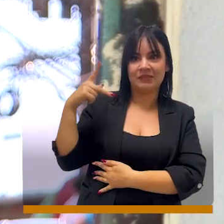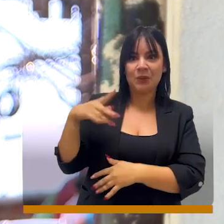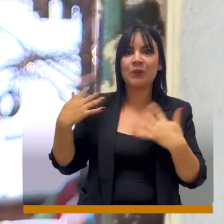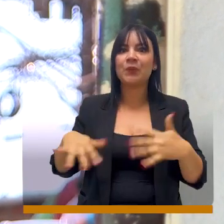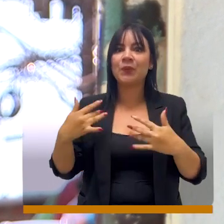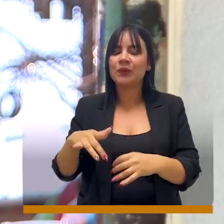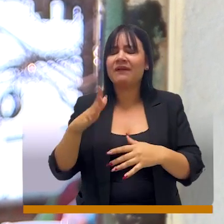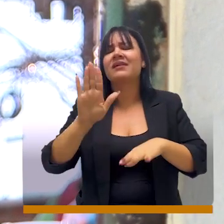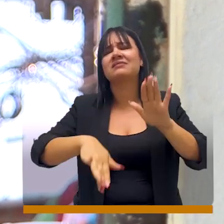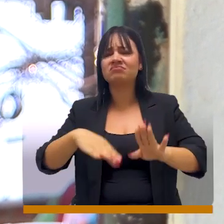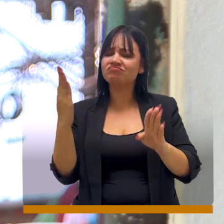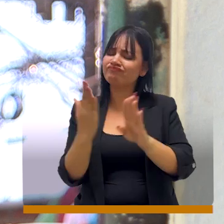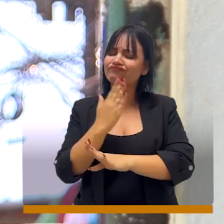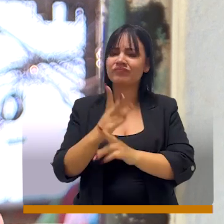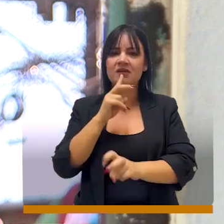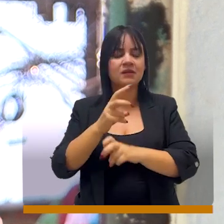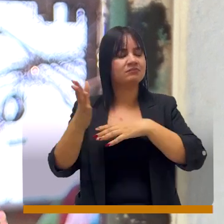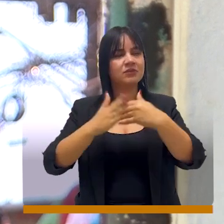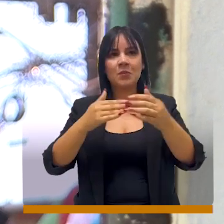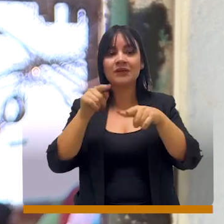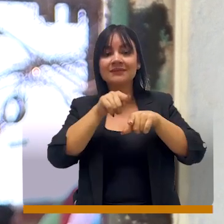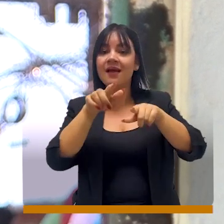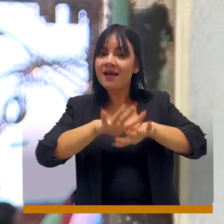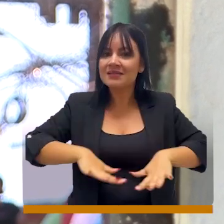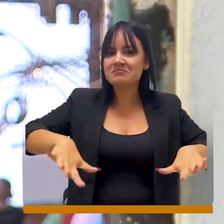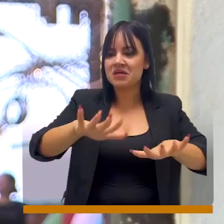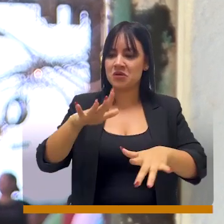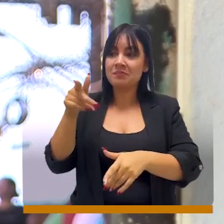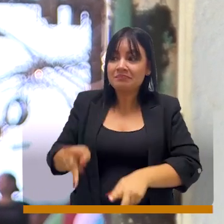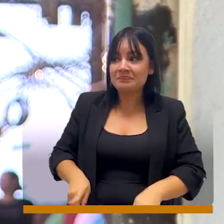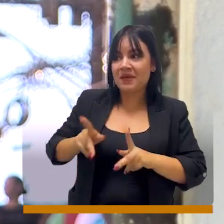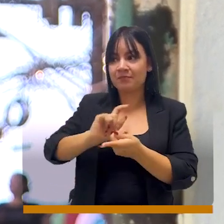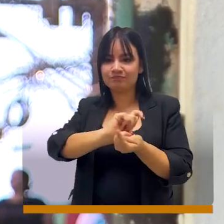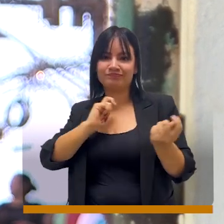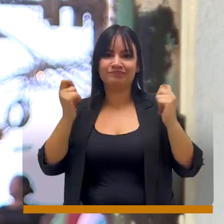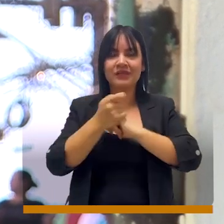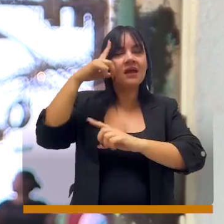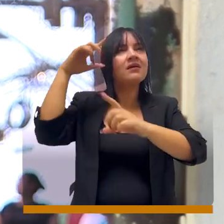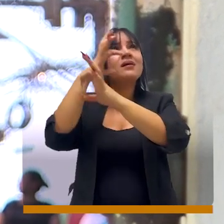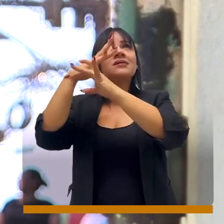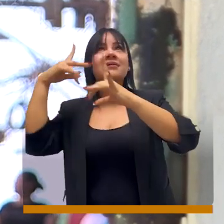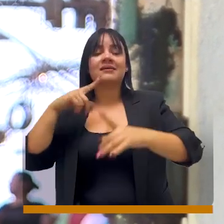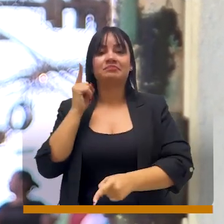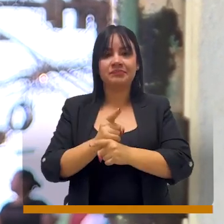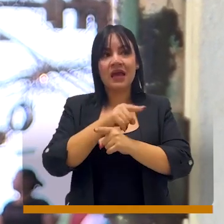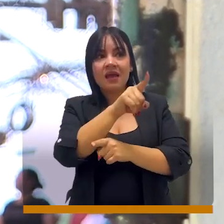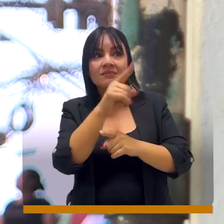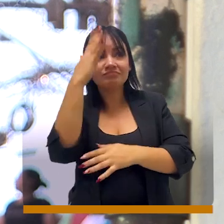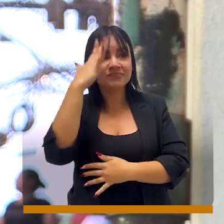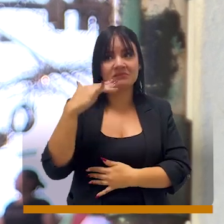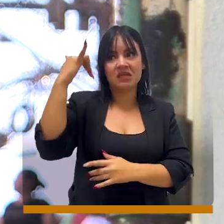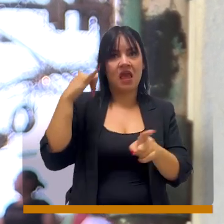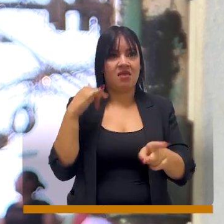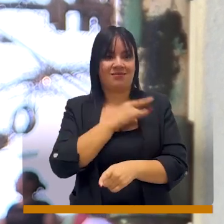un lugar con tantas dificultades y con tantas problemáticas y va a ser un espacio que nos va a permitir transformar vidas y cumplir sueños, ver